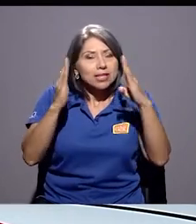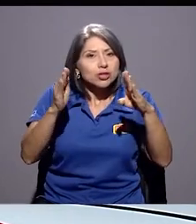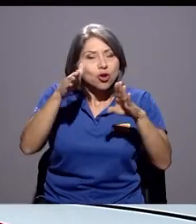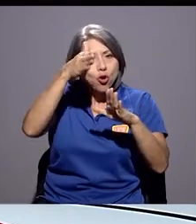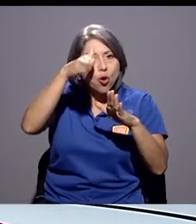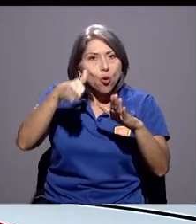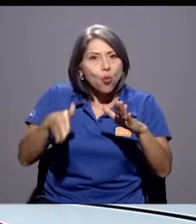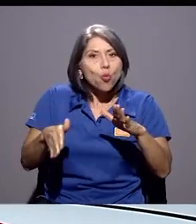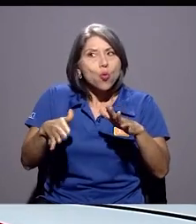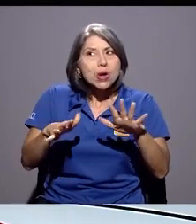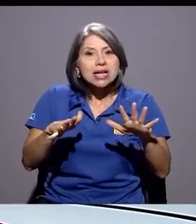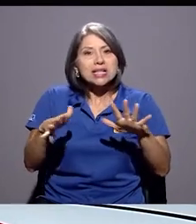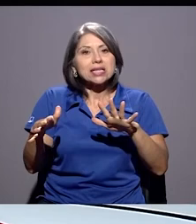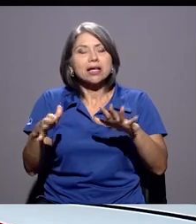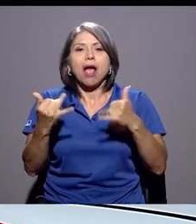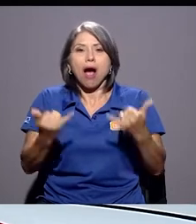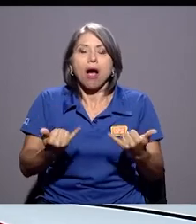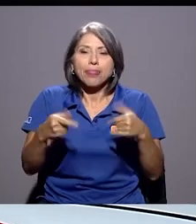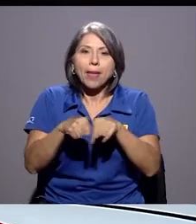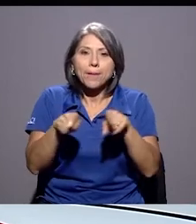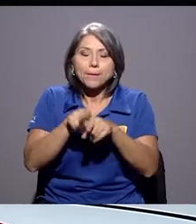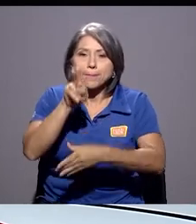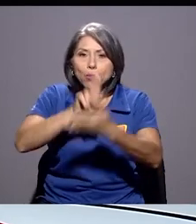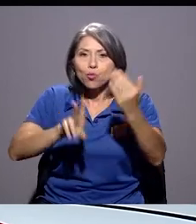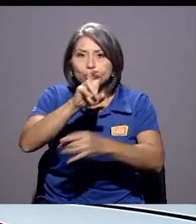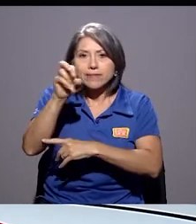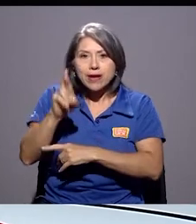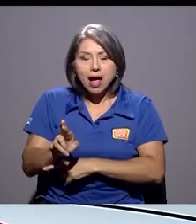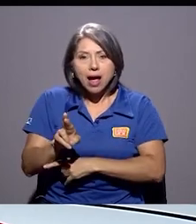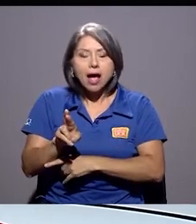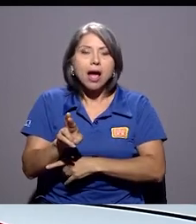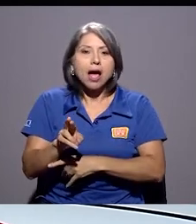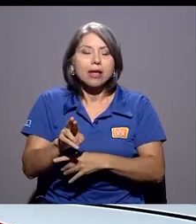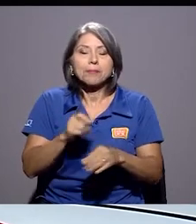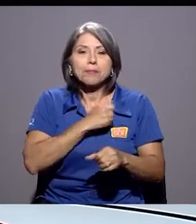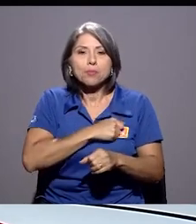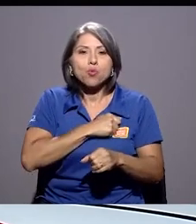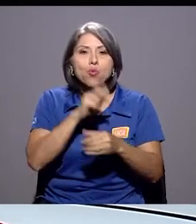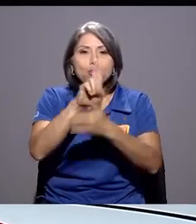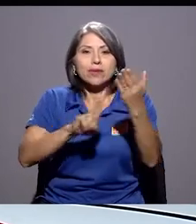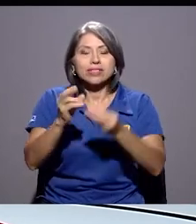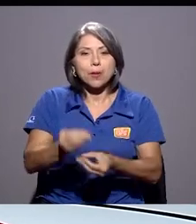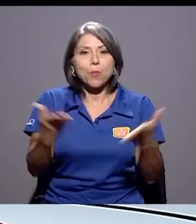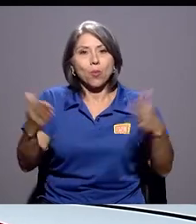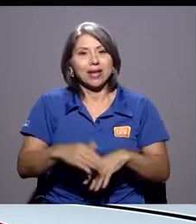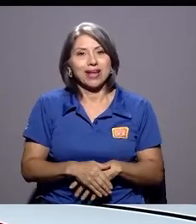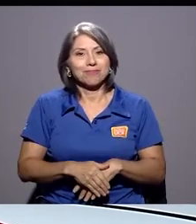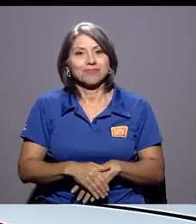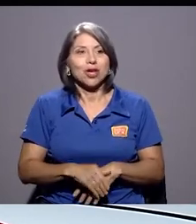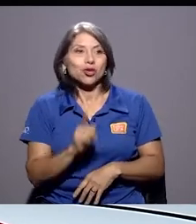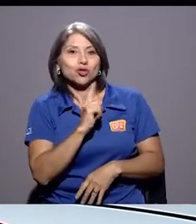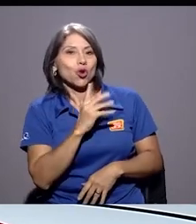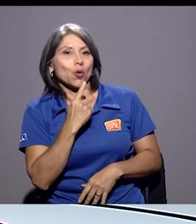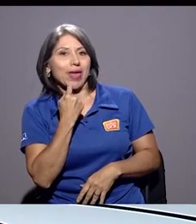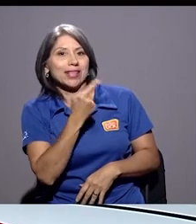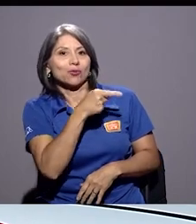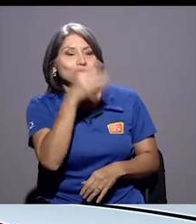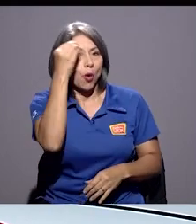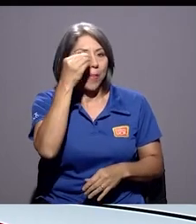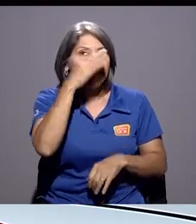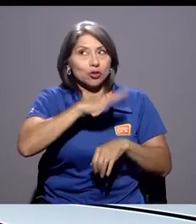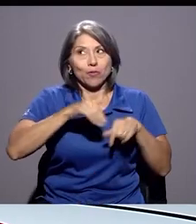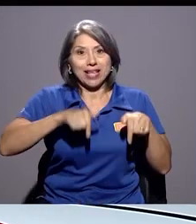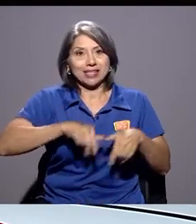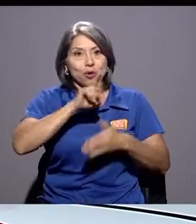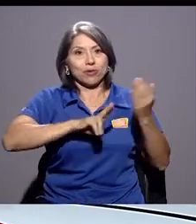General de la República, ha tenido que apechugar y hoy por hoy también la Universidad Pública. No lo voy a comprometer a que opine alrededor de esta Universidad de Costa